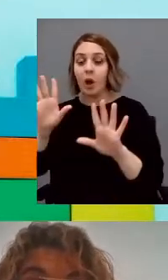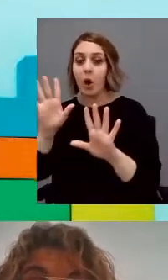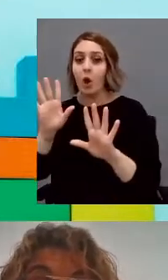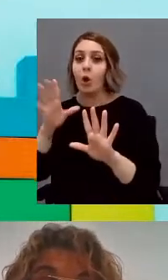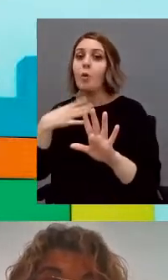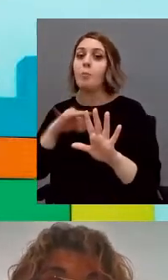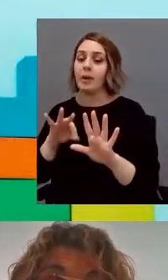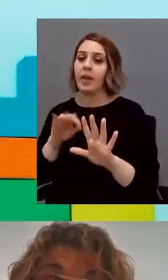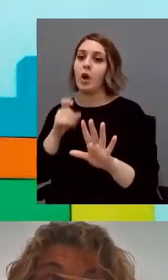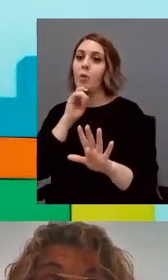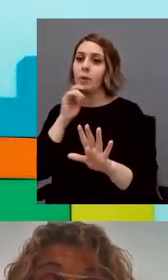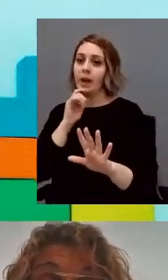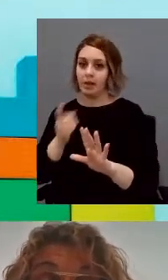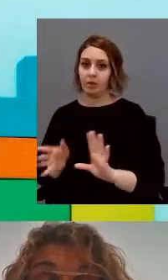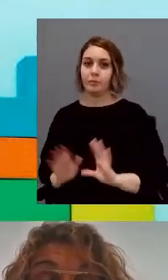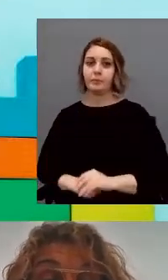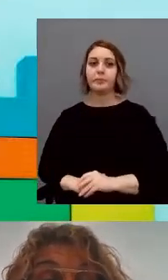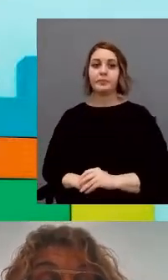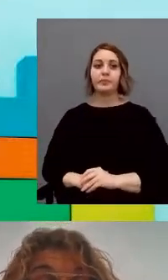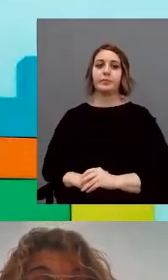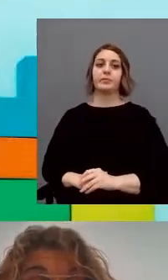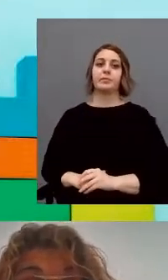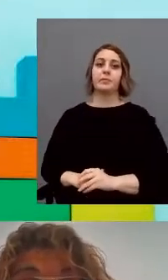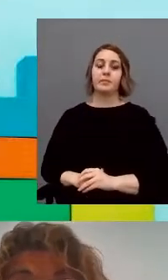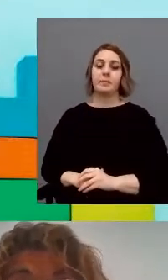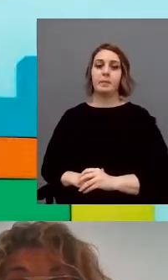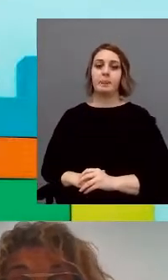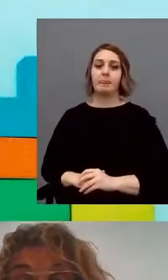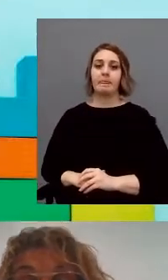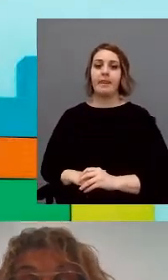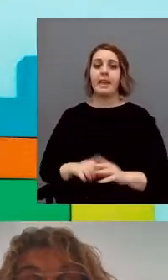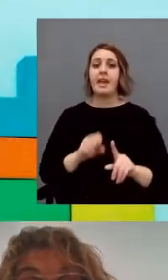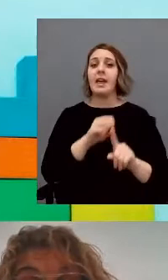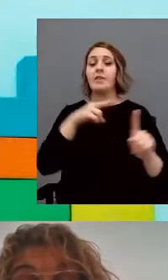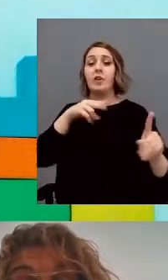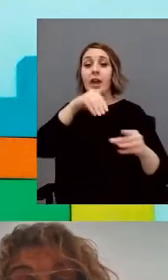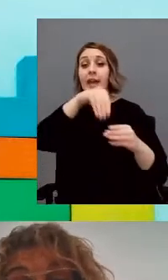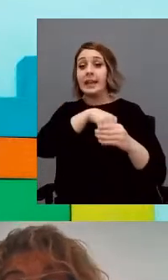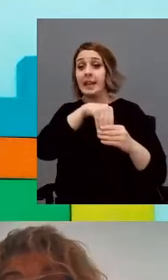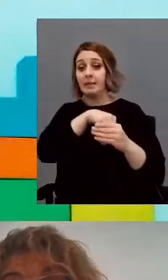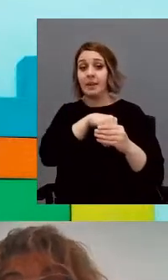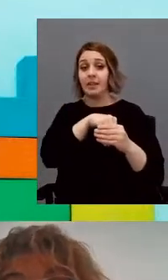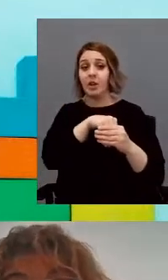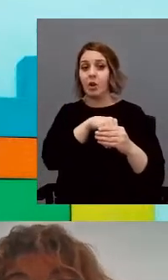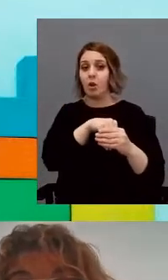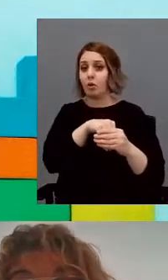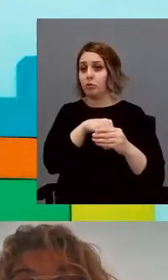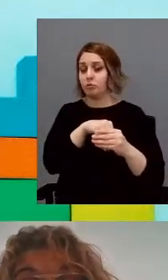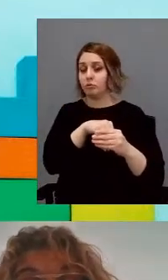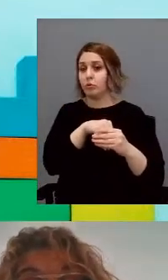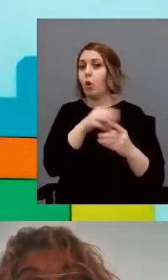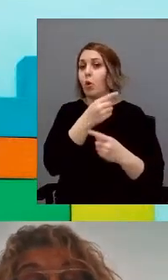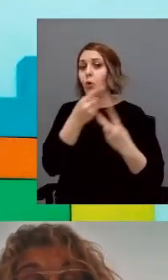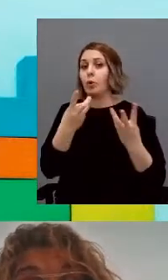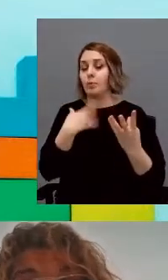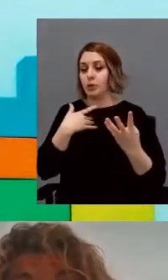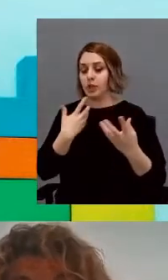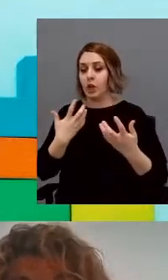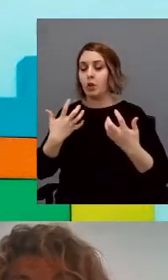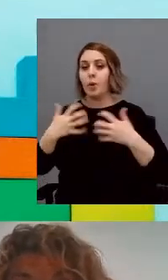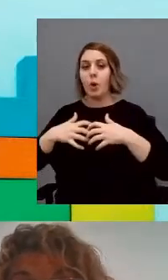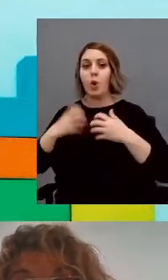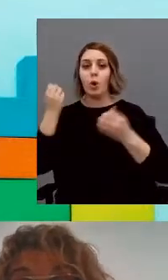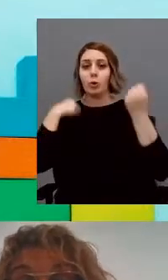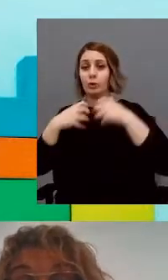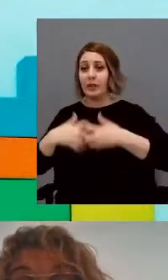óptima para favorecer el desarrollo de los niños con TEA. Uno de los enfoques de intervención con mayor poder ante las conductas